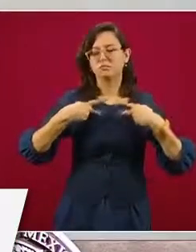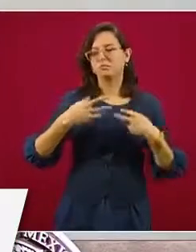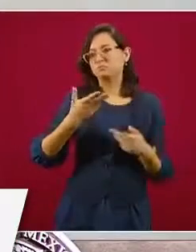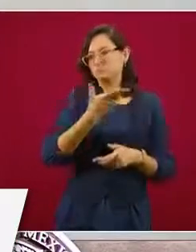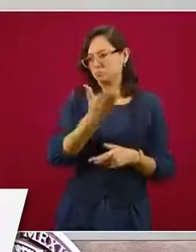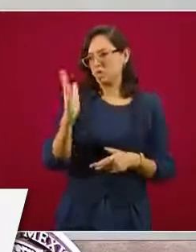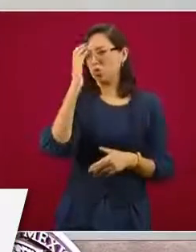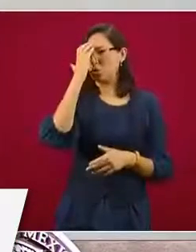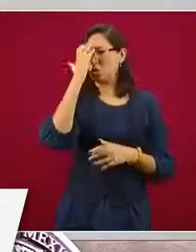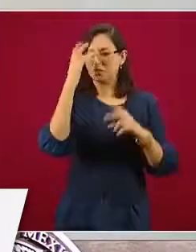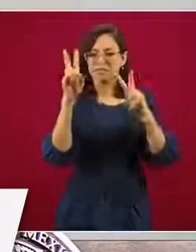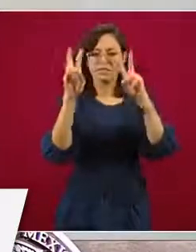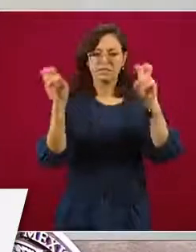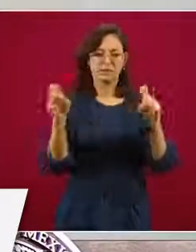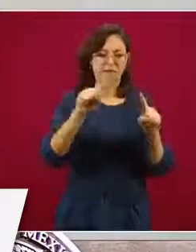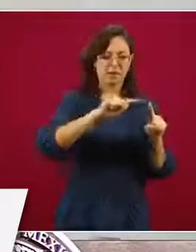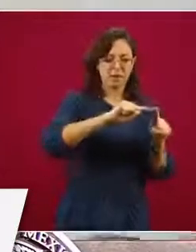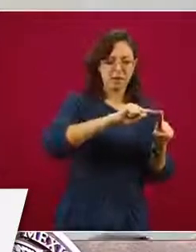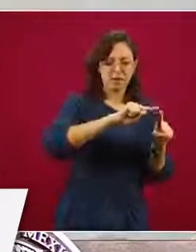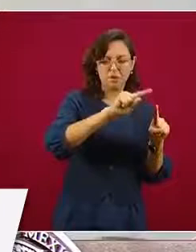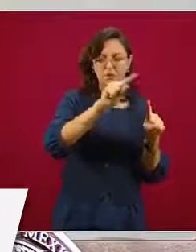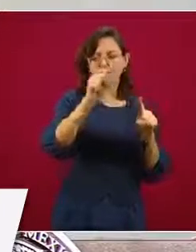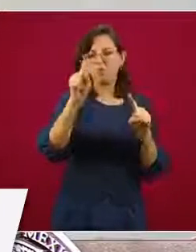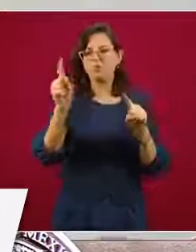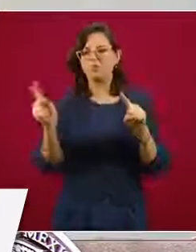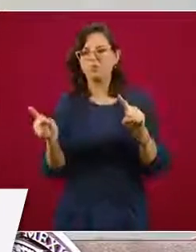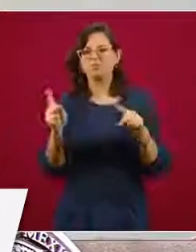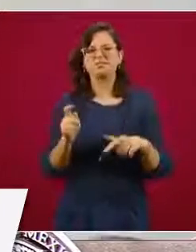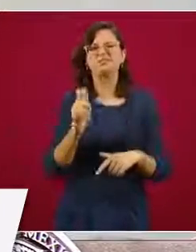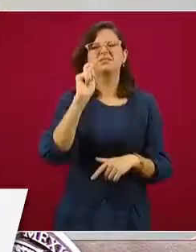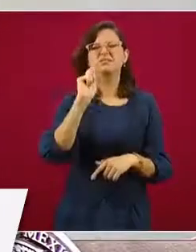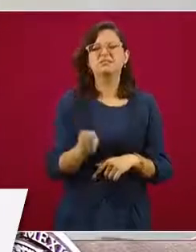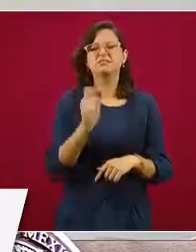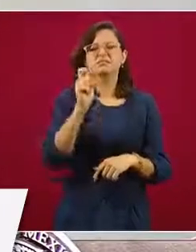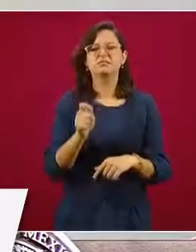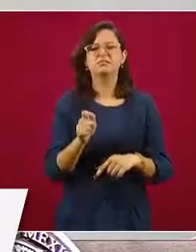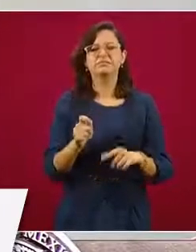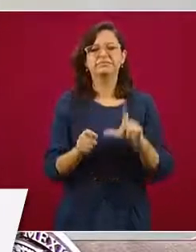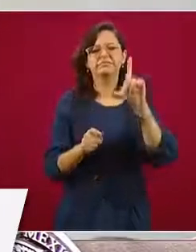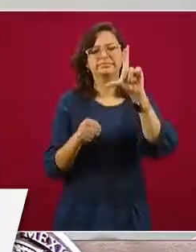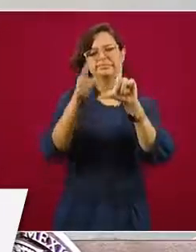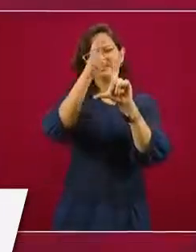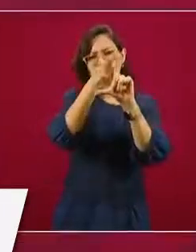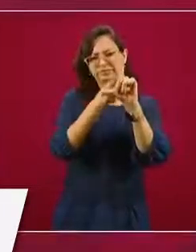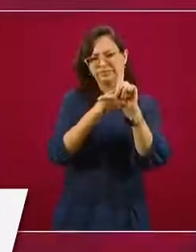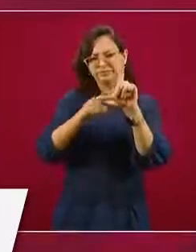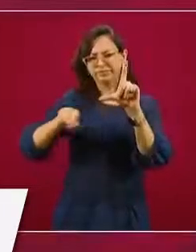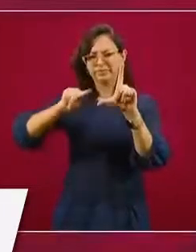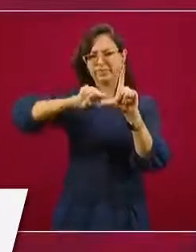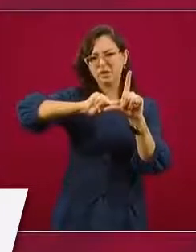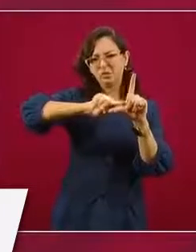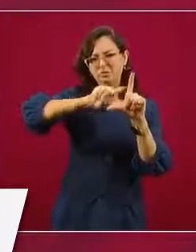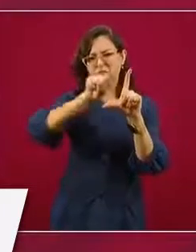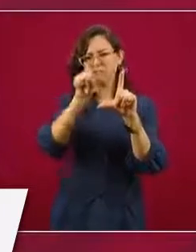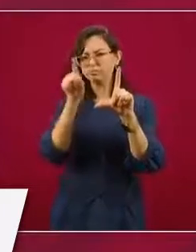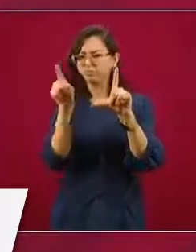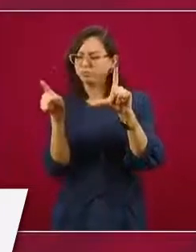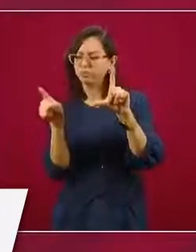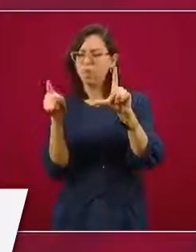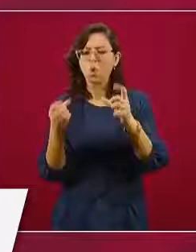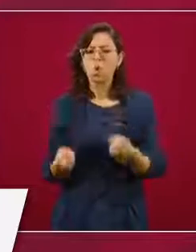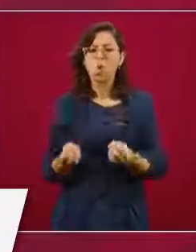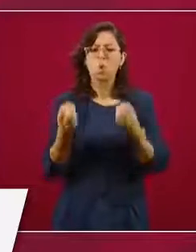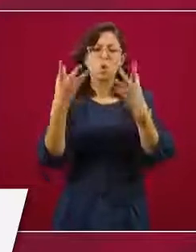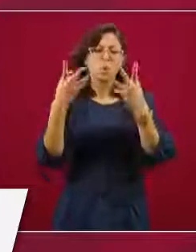los detalles del tema, es una gráfica, es una representación visual del número de eventos